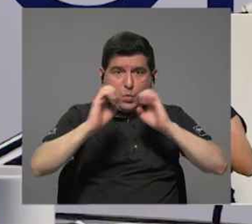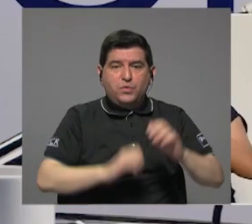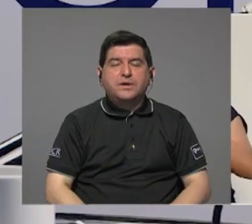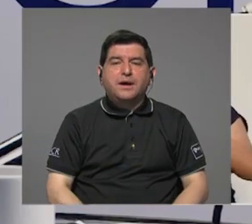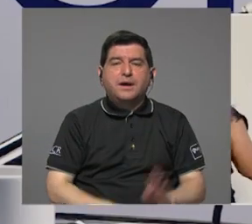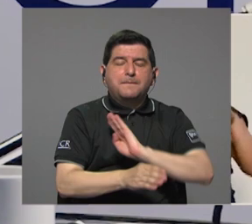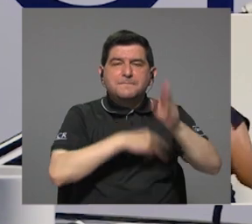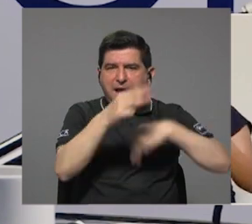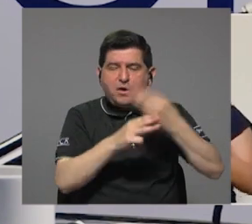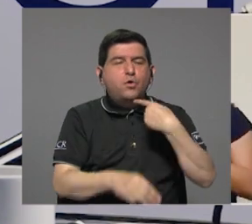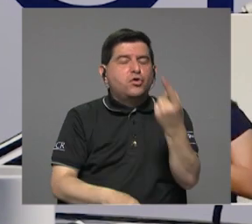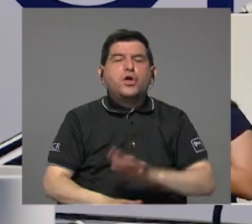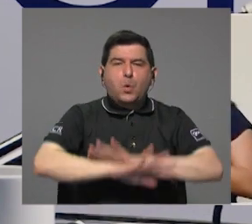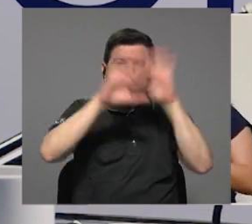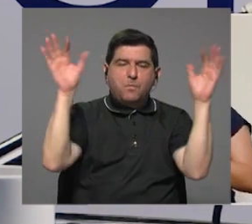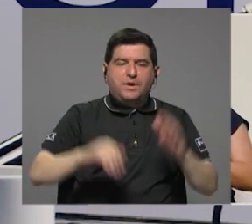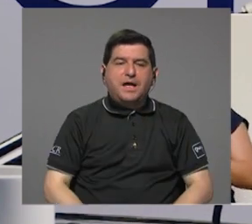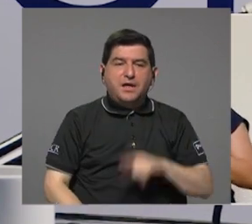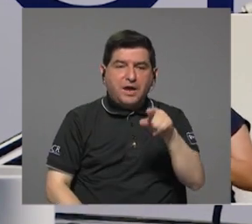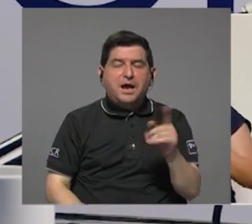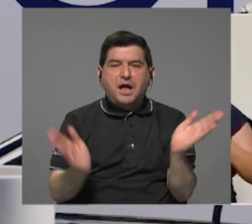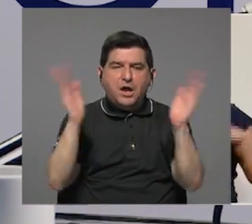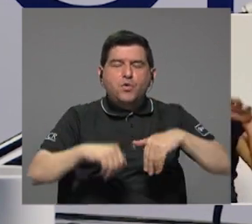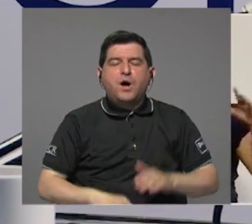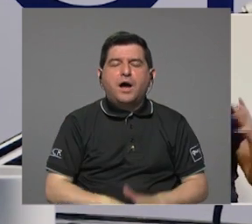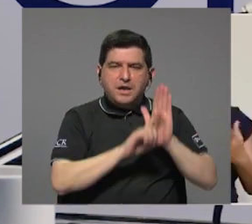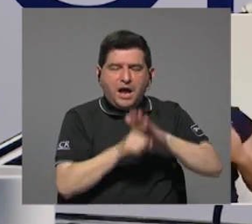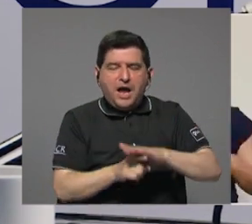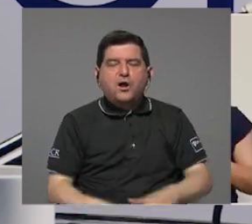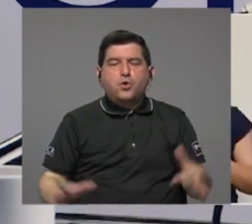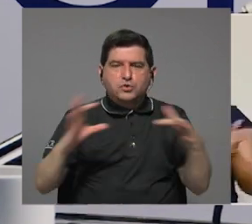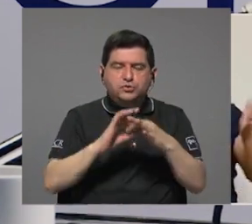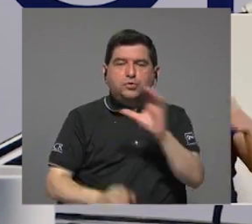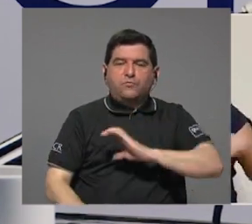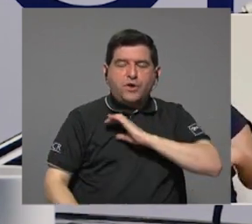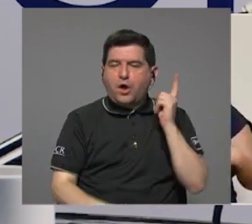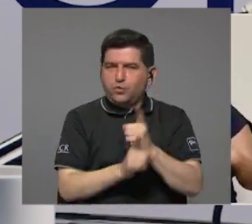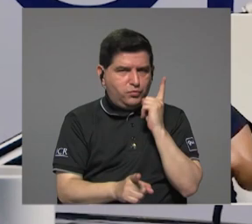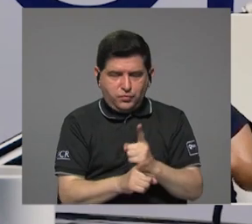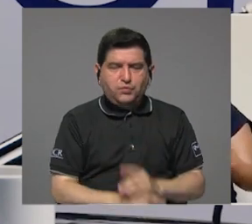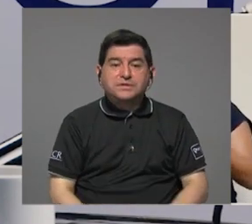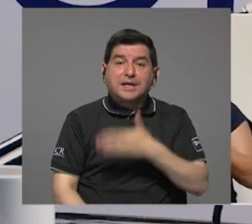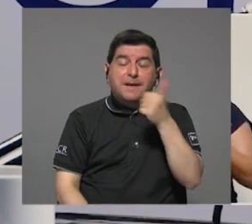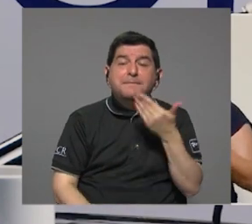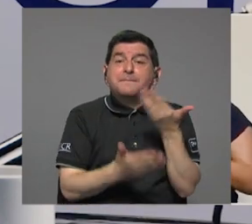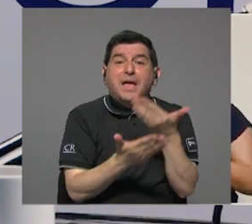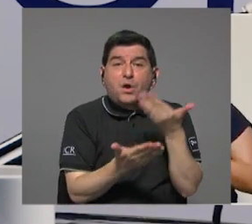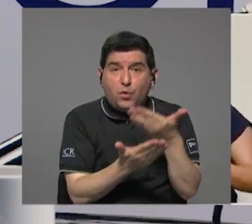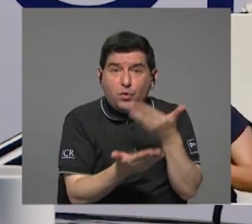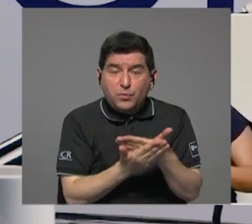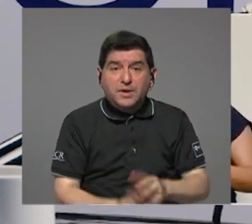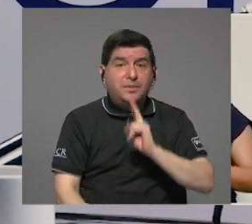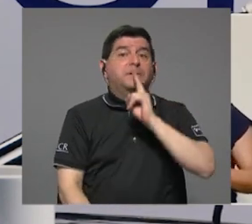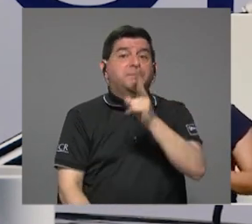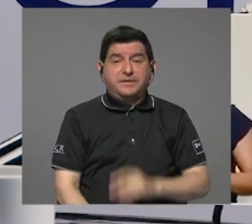El Banco Mundial dijo clarísimamente aquí no hubo acoso sexual, hubo una conducta inapropiada. Y la mejor prueba de que eso